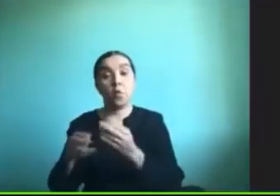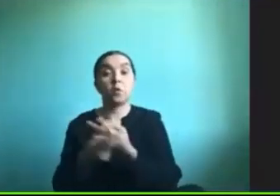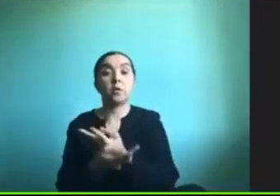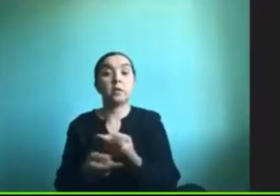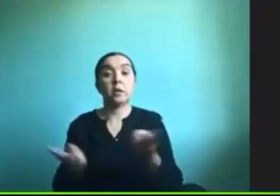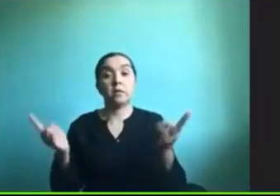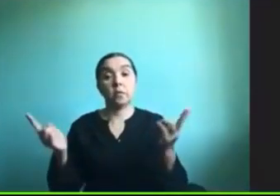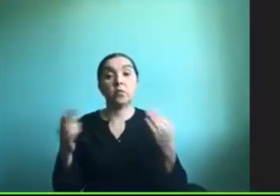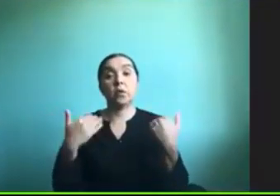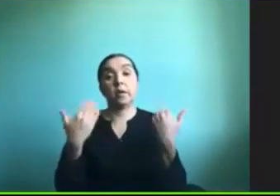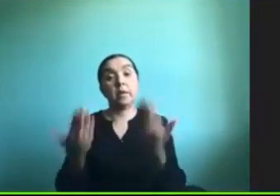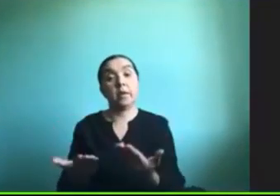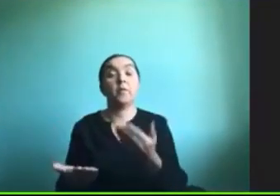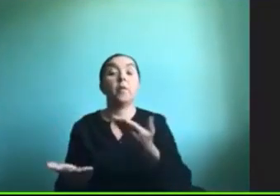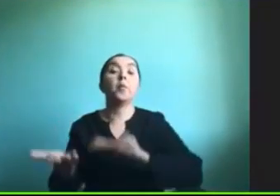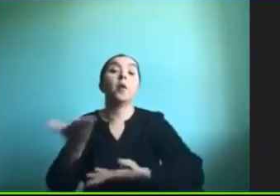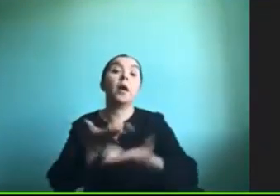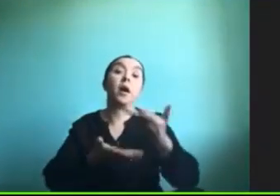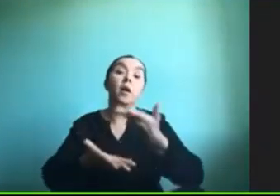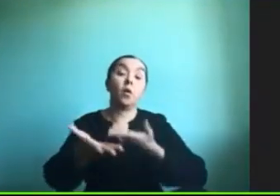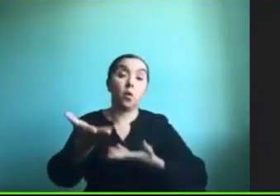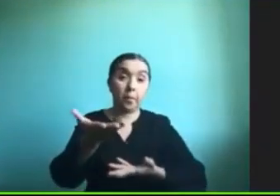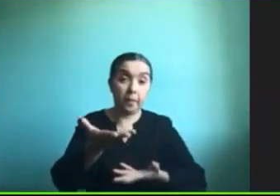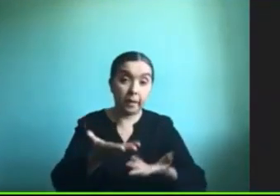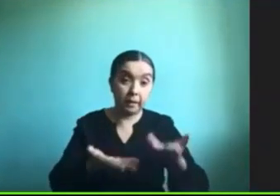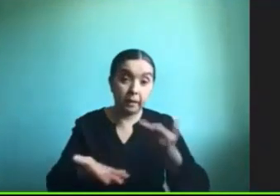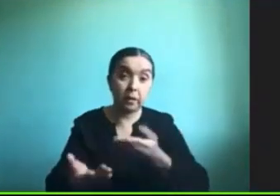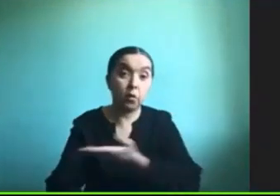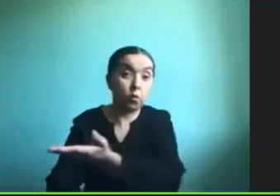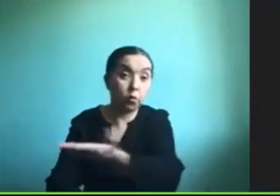así que vamos a poder compartir con ustedes esa información